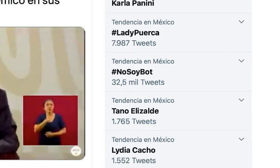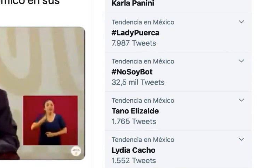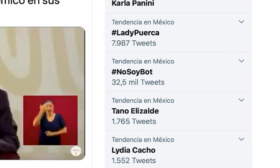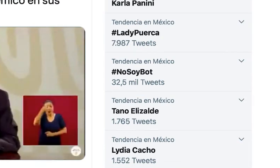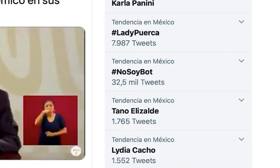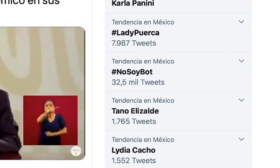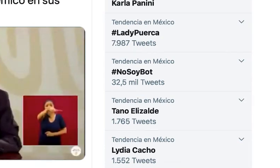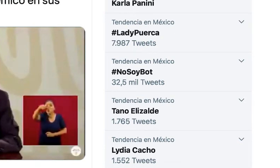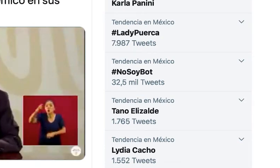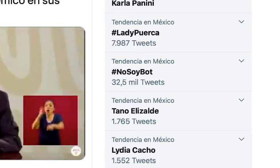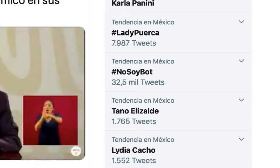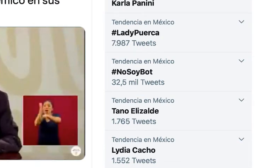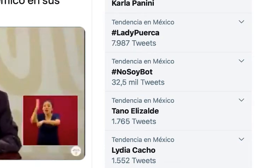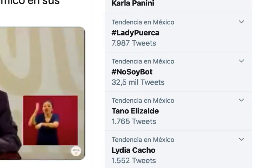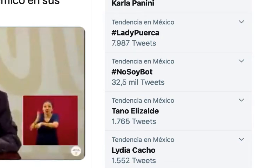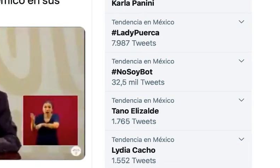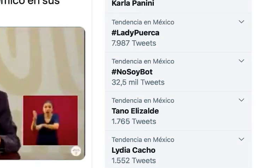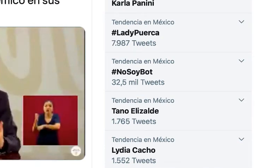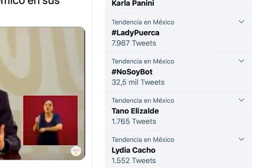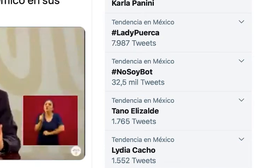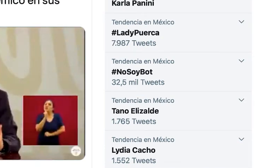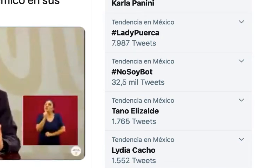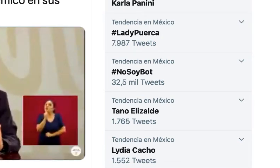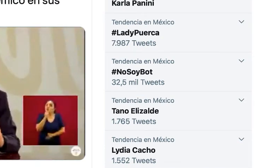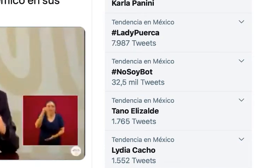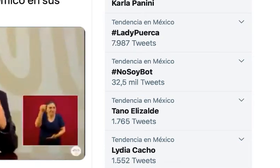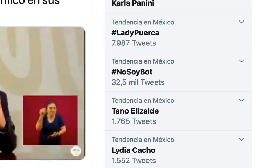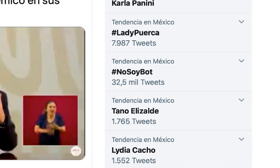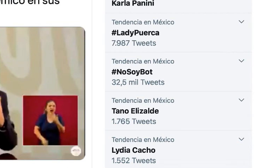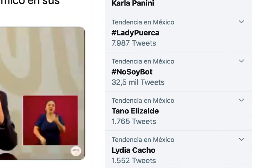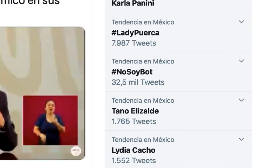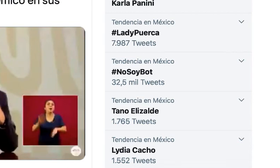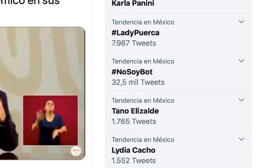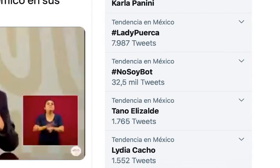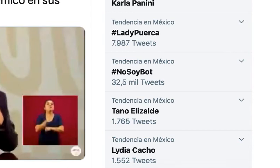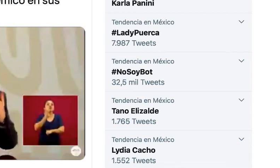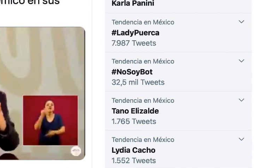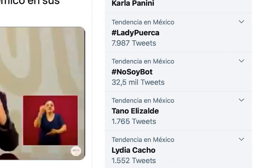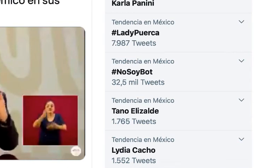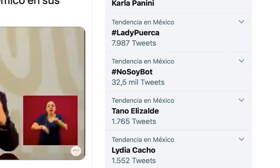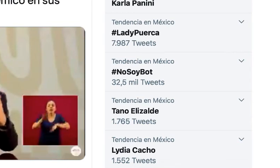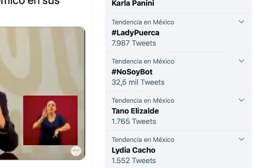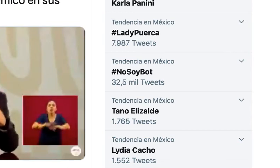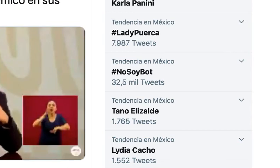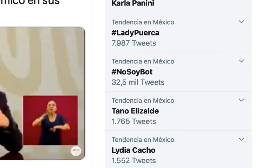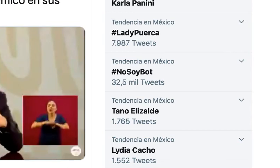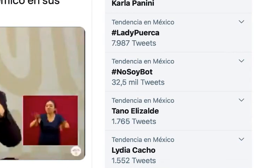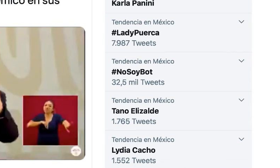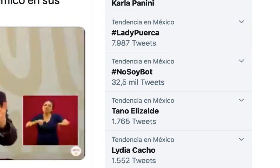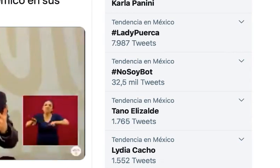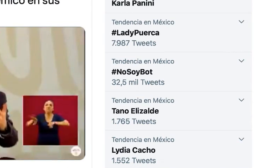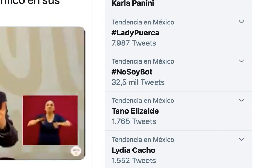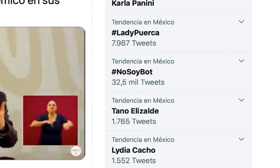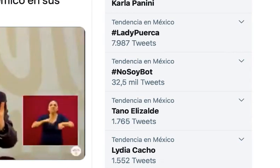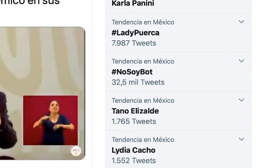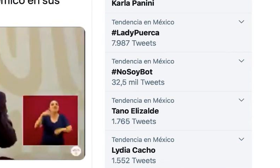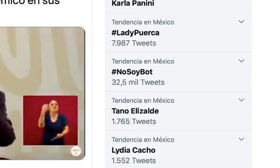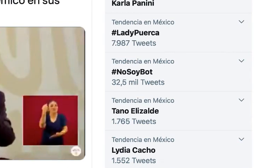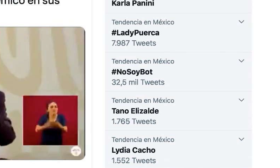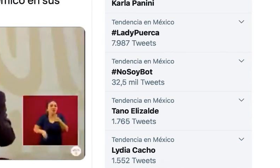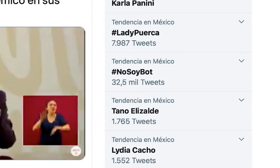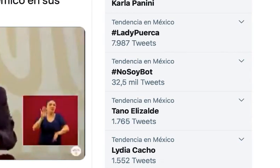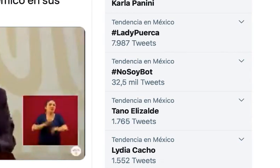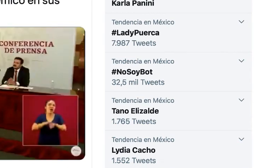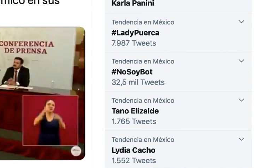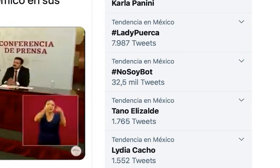que no se esperaba honestamente, muchos no la esperábamos. Aunque en su momento, cuando mostraron este modelo, donde se